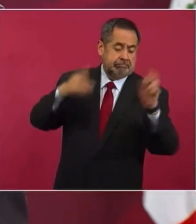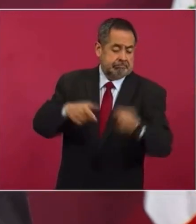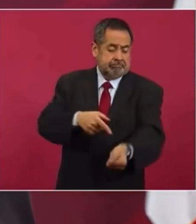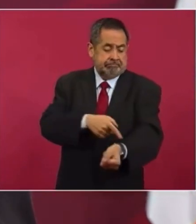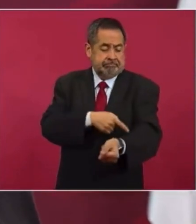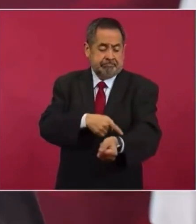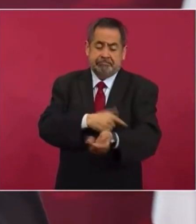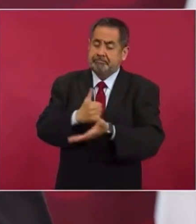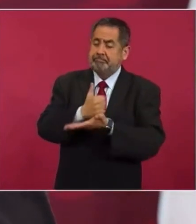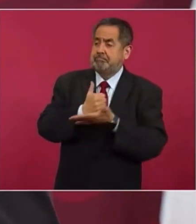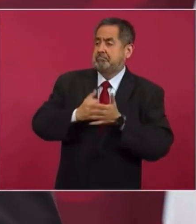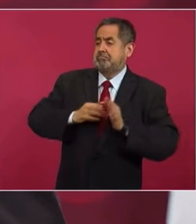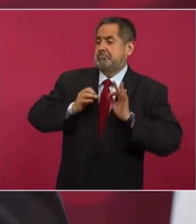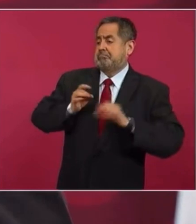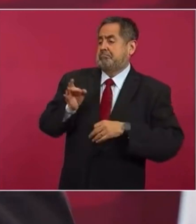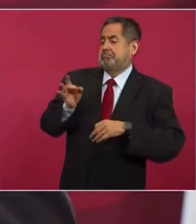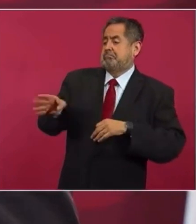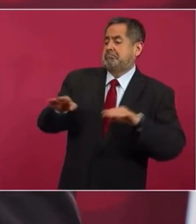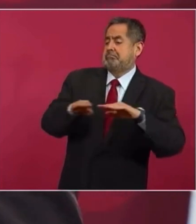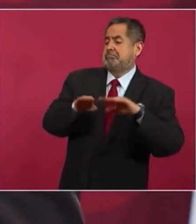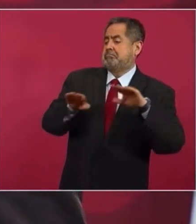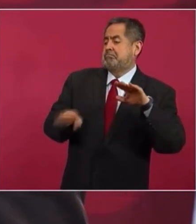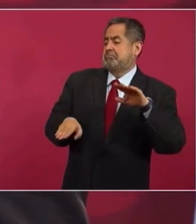dan ínfulas de superioridad,